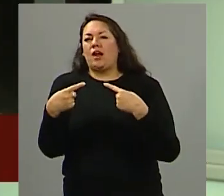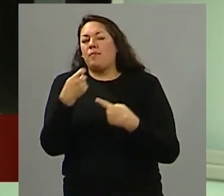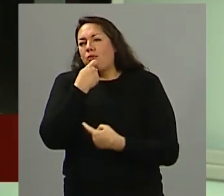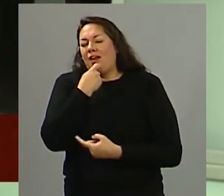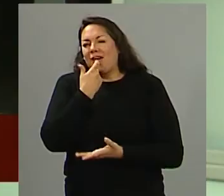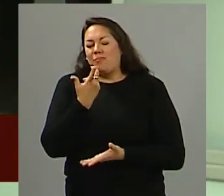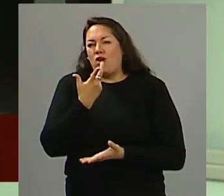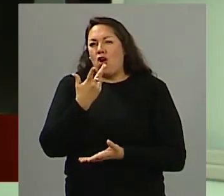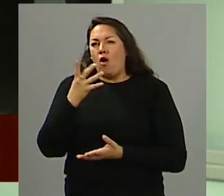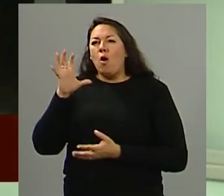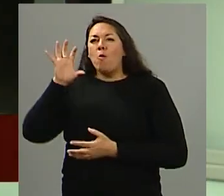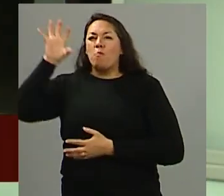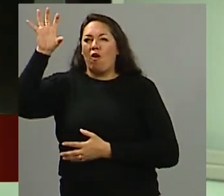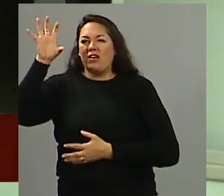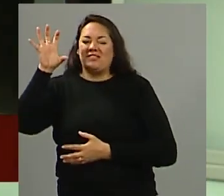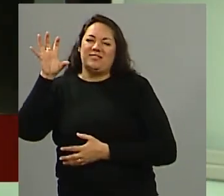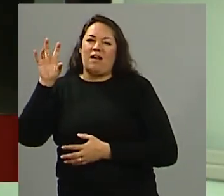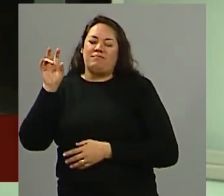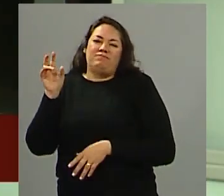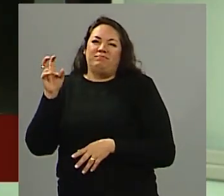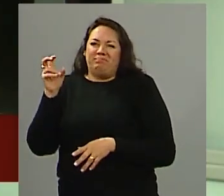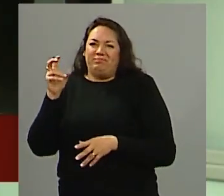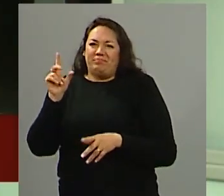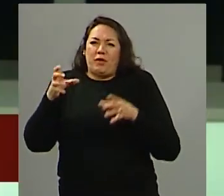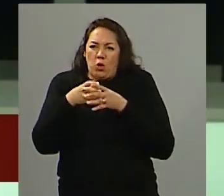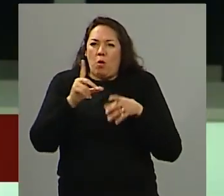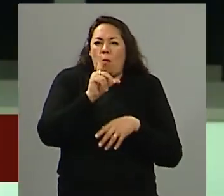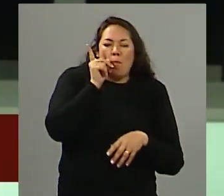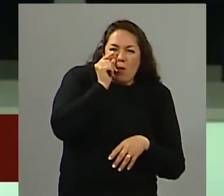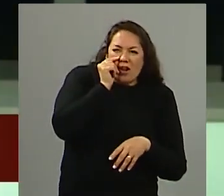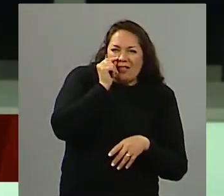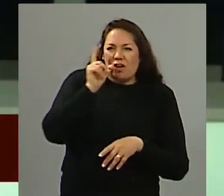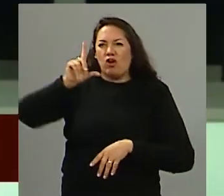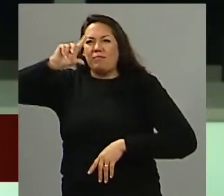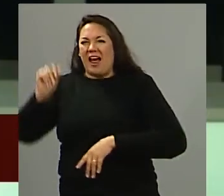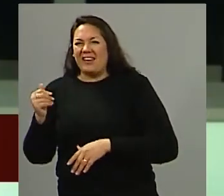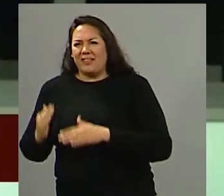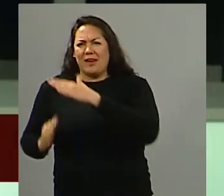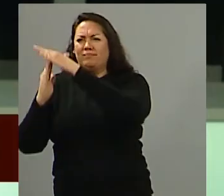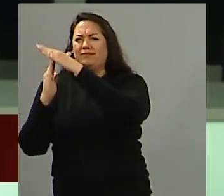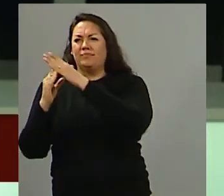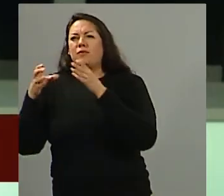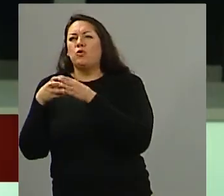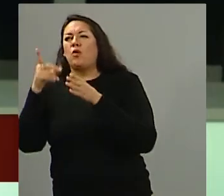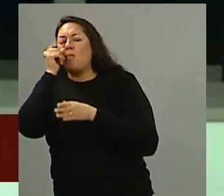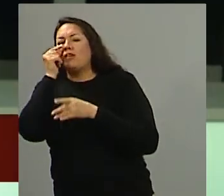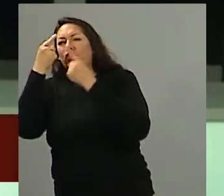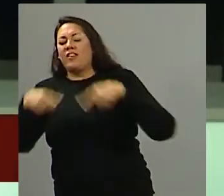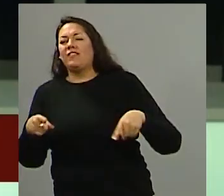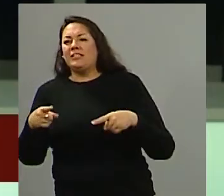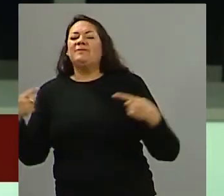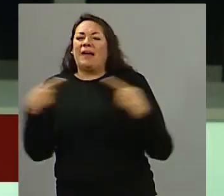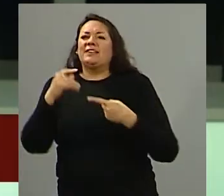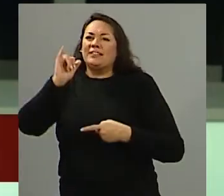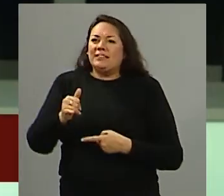necesariamente hay que ponerse de acuerdo y eso lo podemos obviar atenta si los funcionarios no están a la altura de las circunstancias para llevarlo adelante